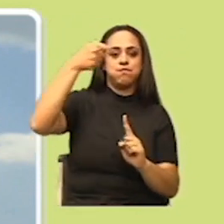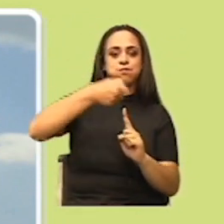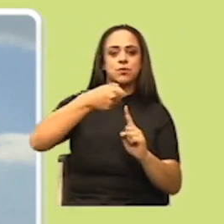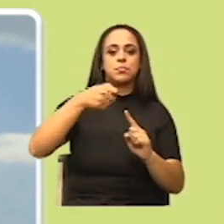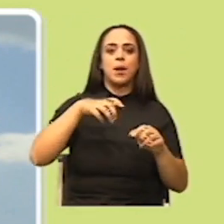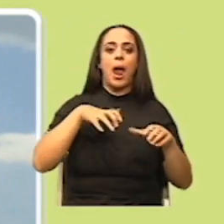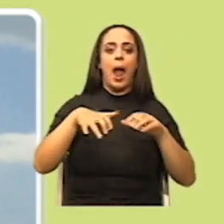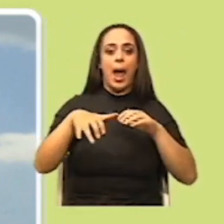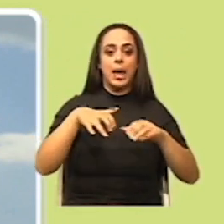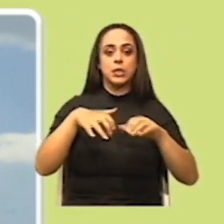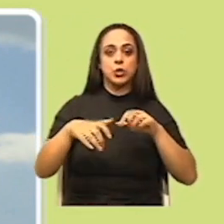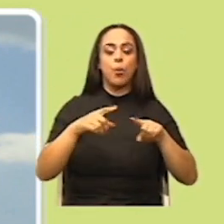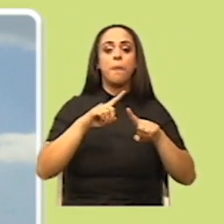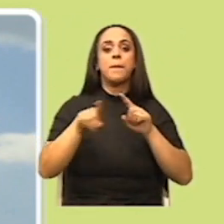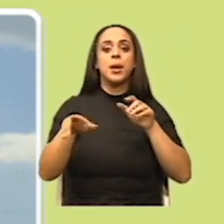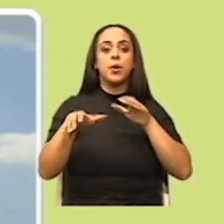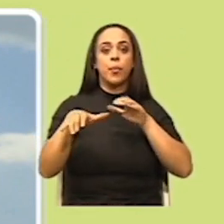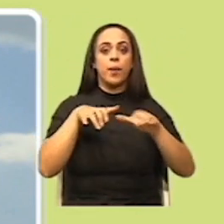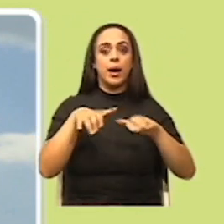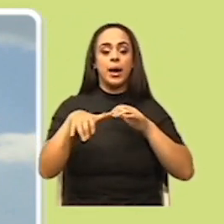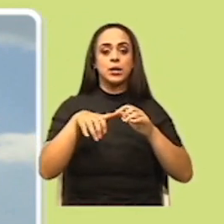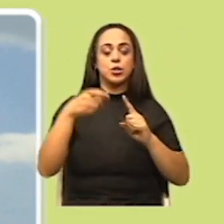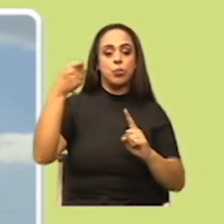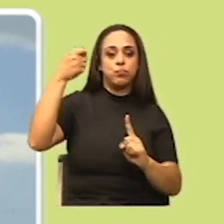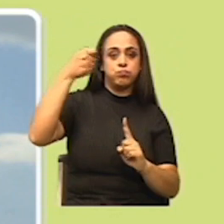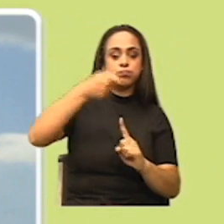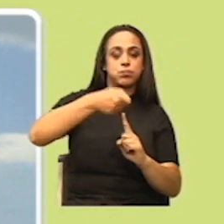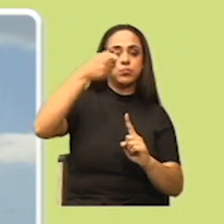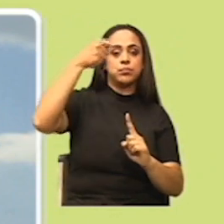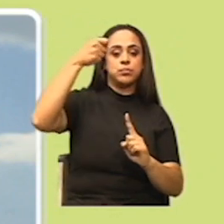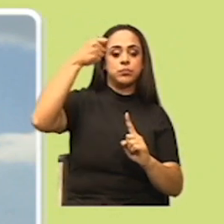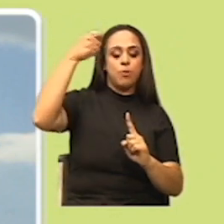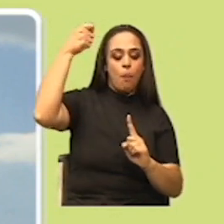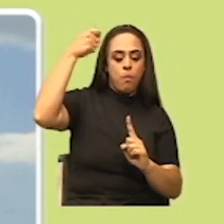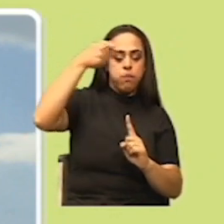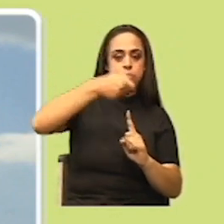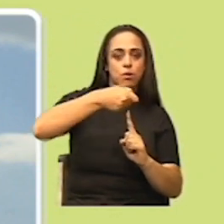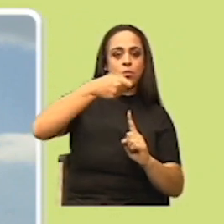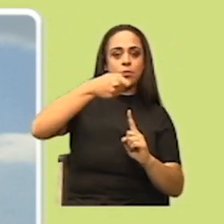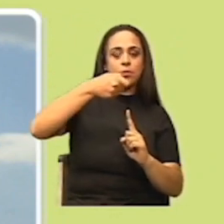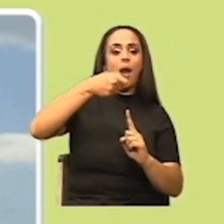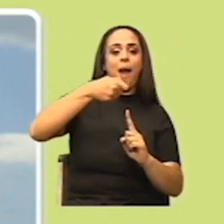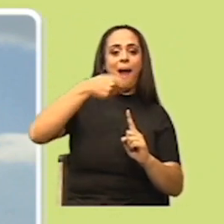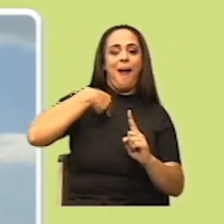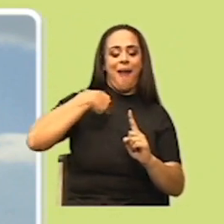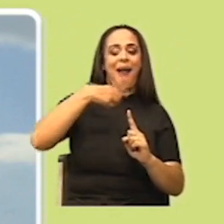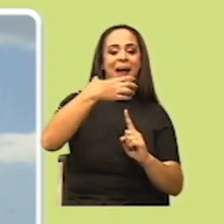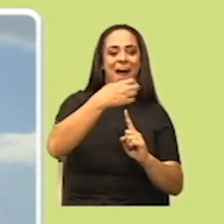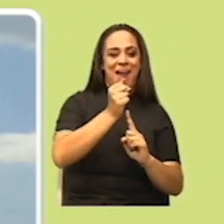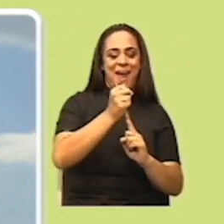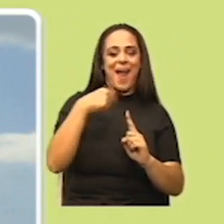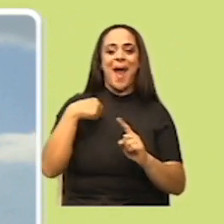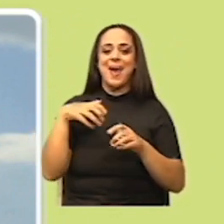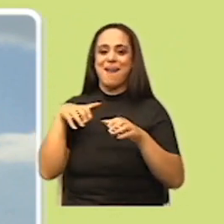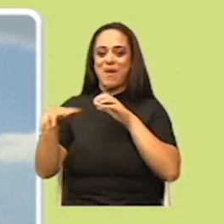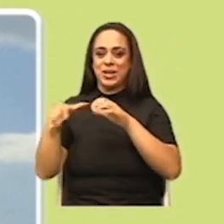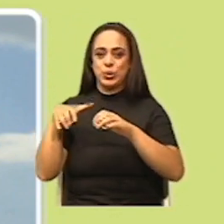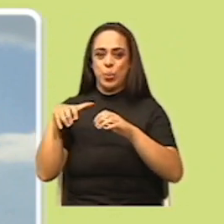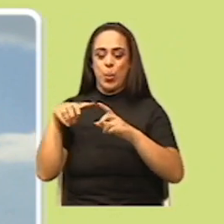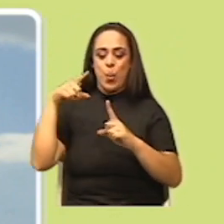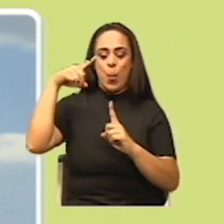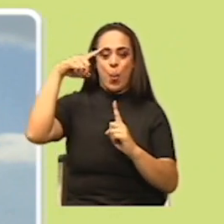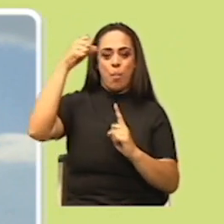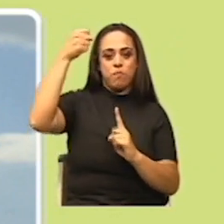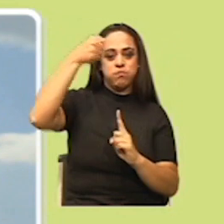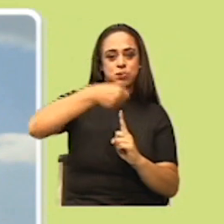Pero a toda acción, ¿qué nos dice la tercera ley de Newton? Le corresponde una reacción. Entonces, ahí es donde